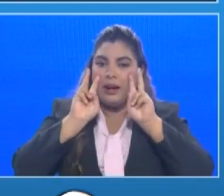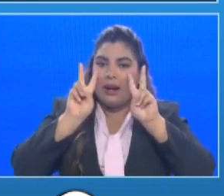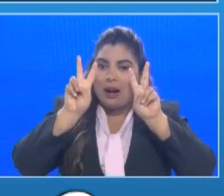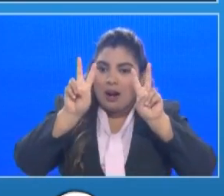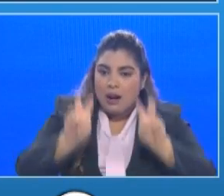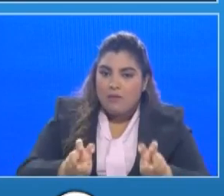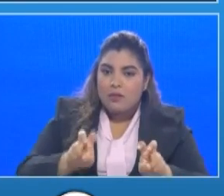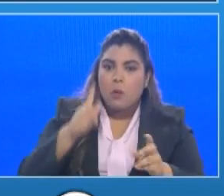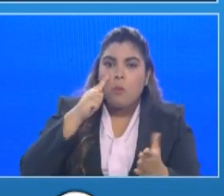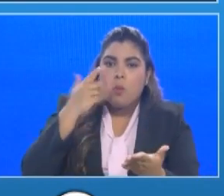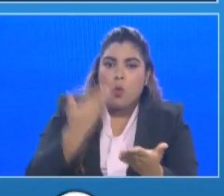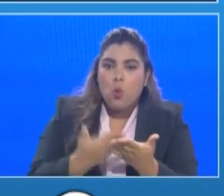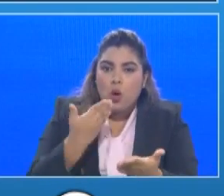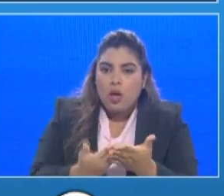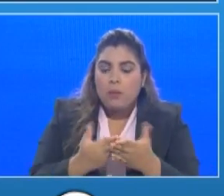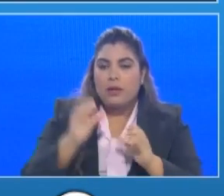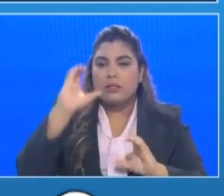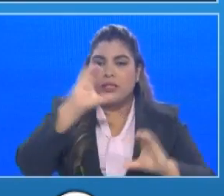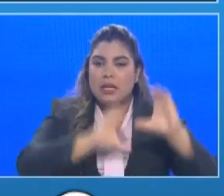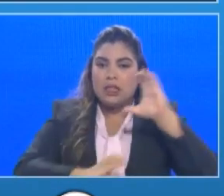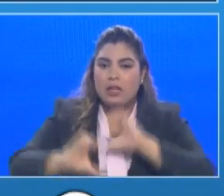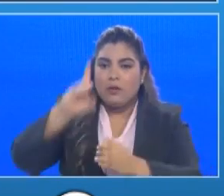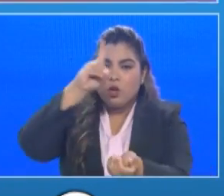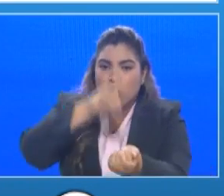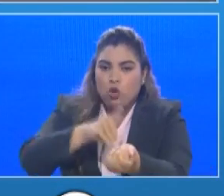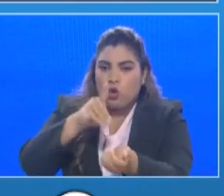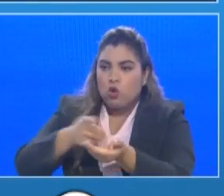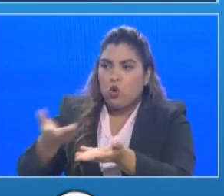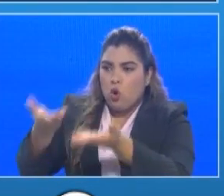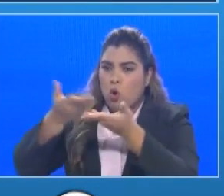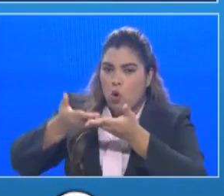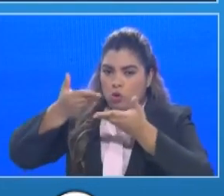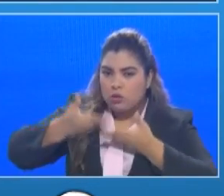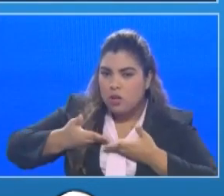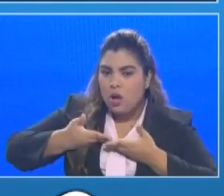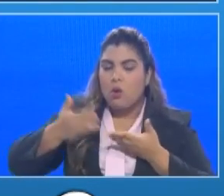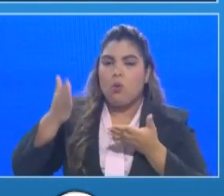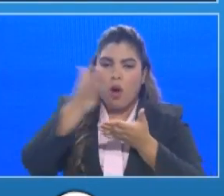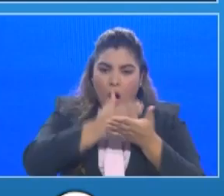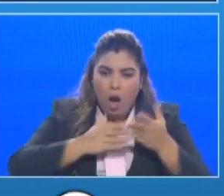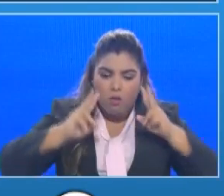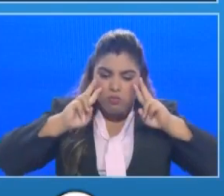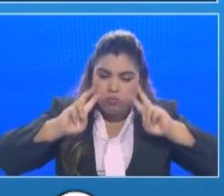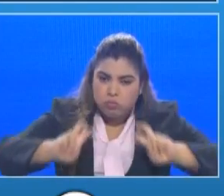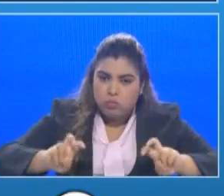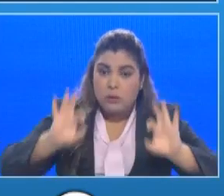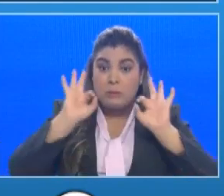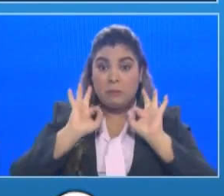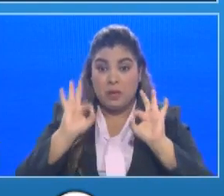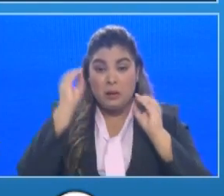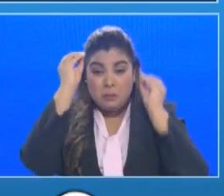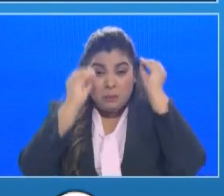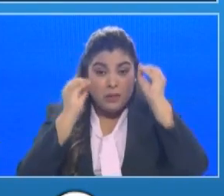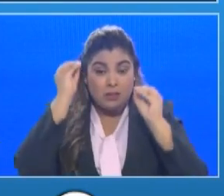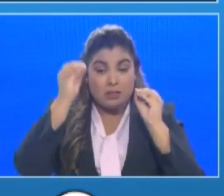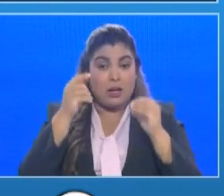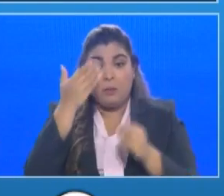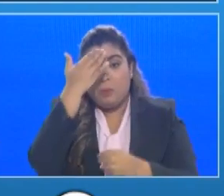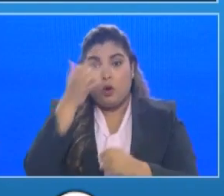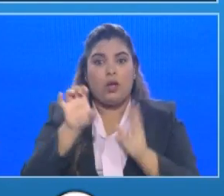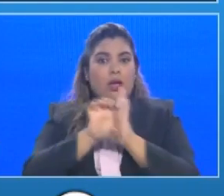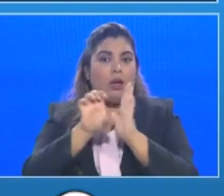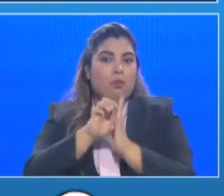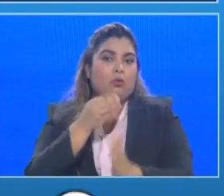evidencia científica y uno de los indicadores que se utiliza mucho es la R efectiva y a mí me gustaría que Xavier